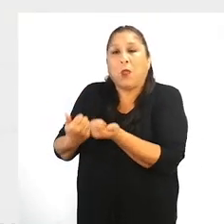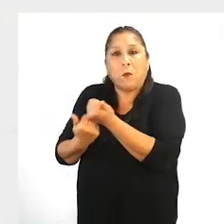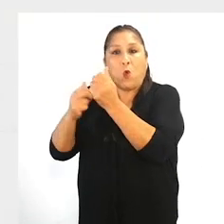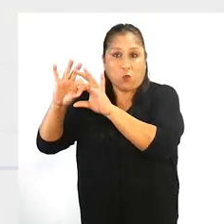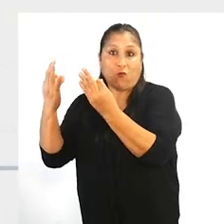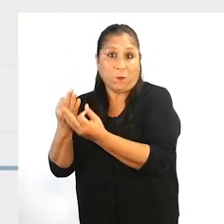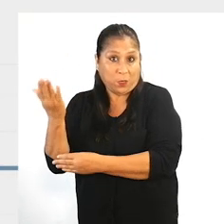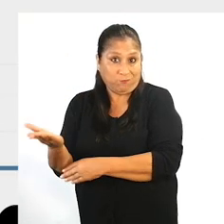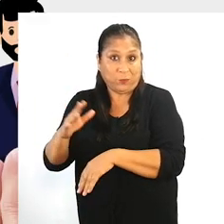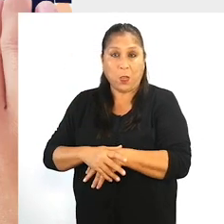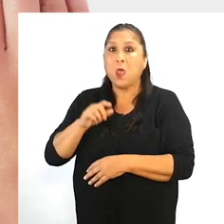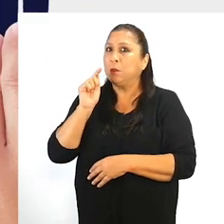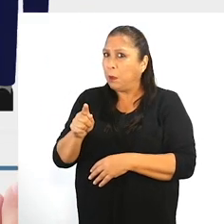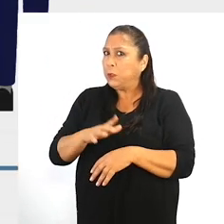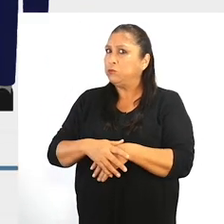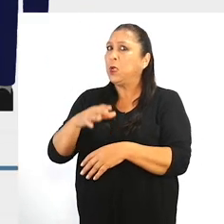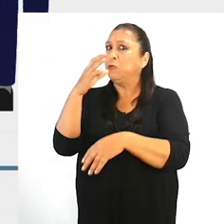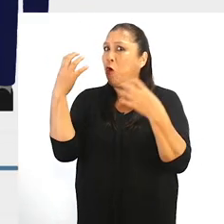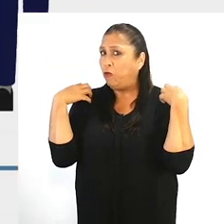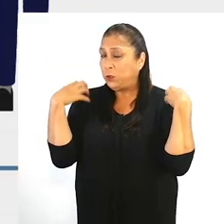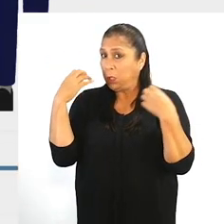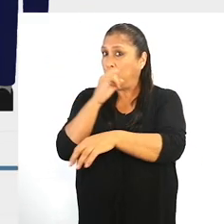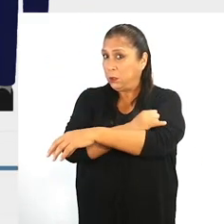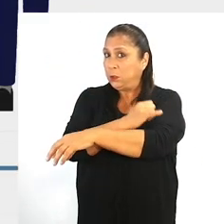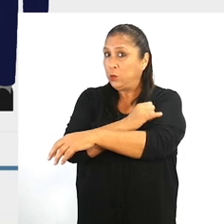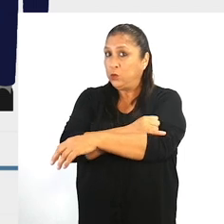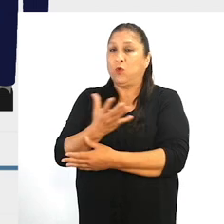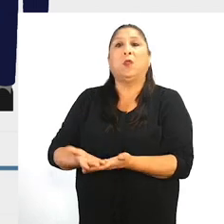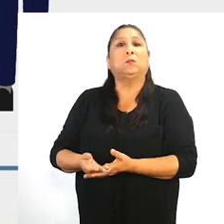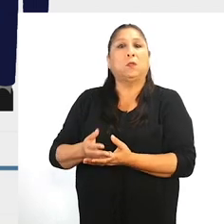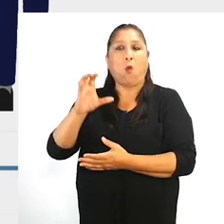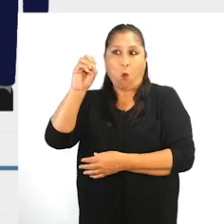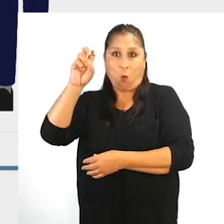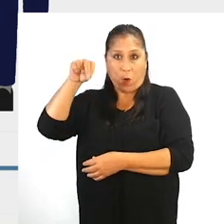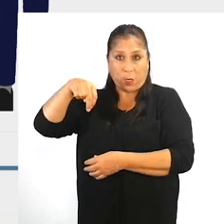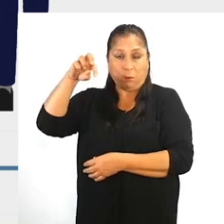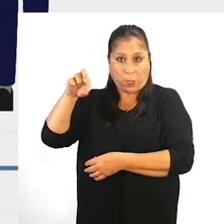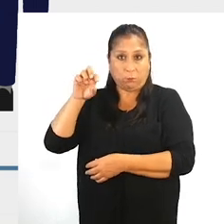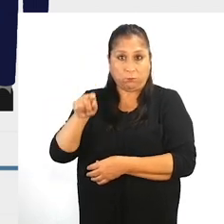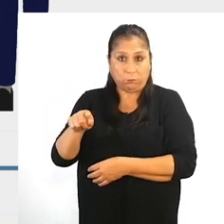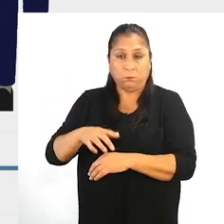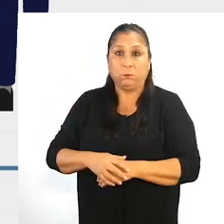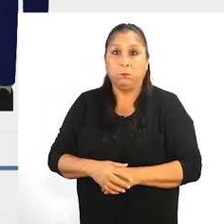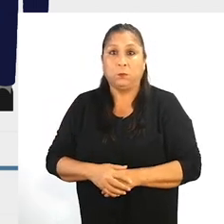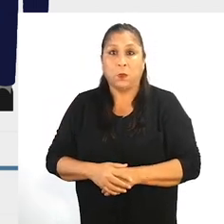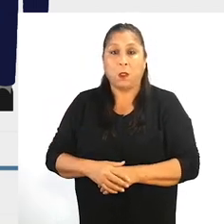Y de la misma forma, son entidades competentes. Oficina de Normalización Previsional, ONP.